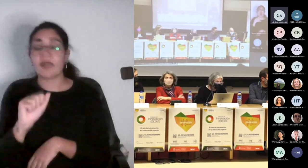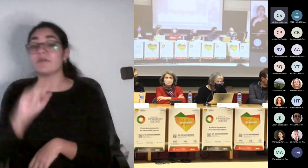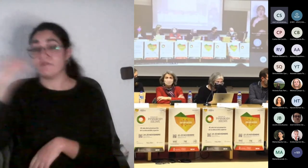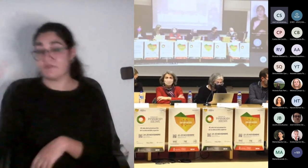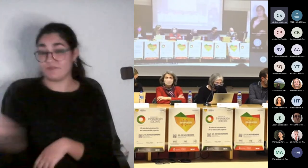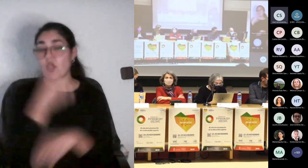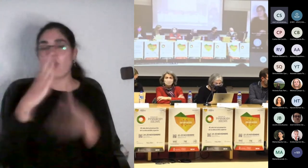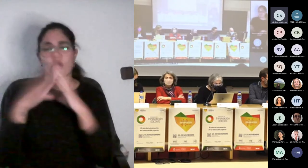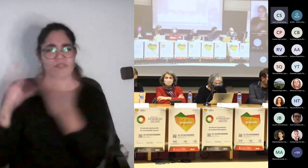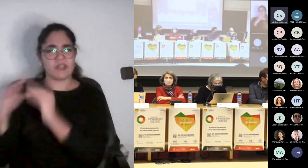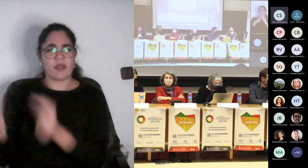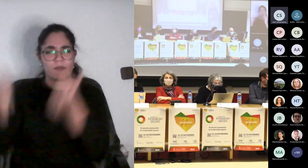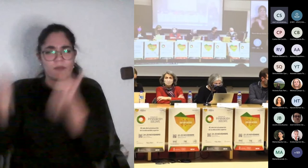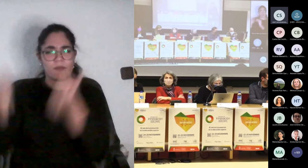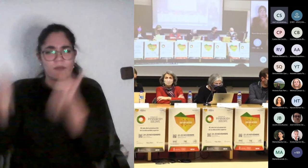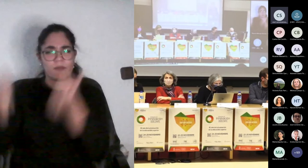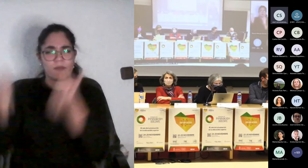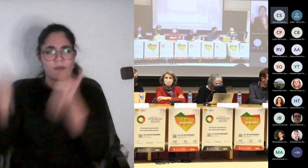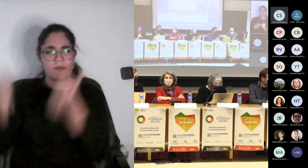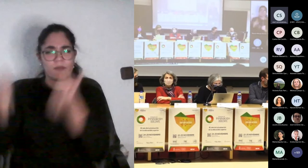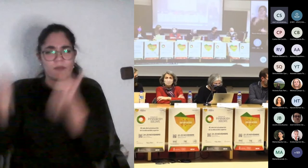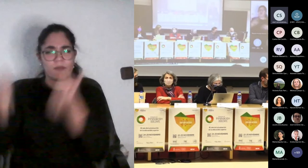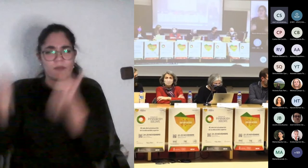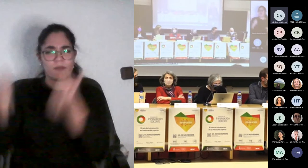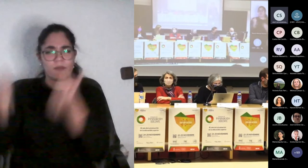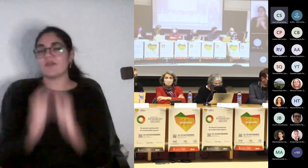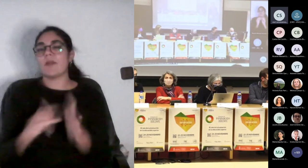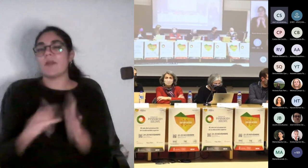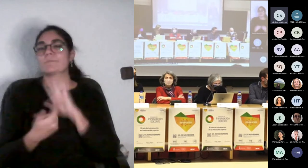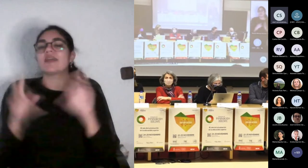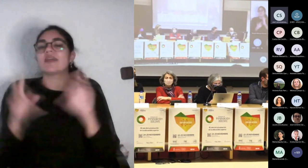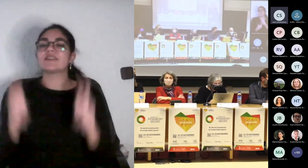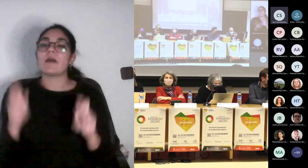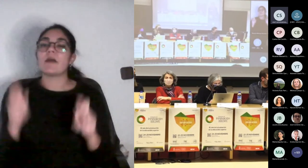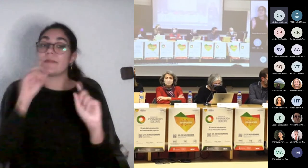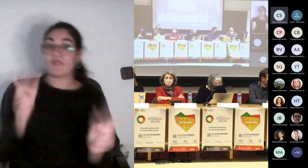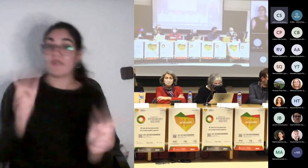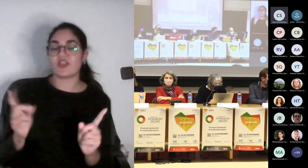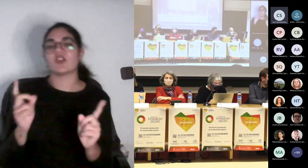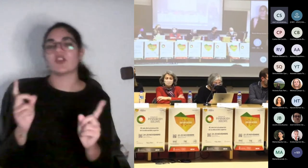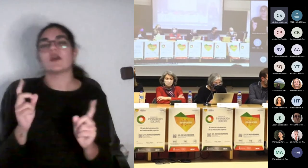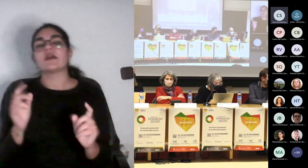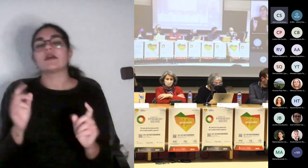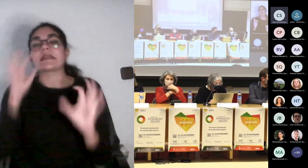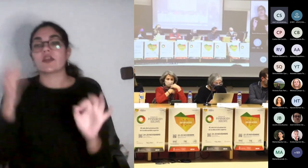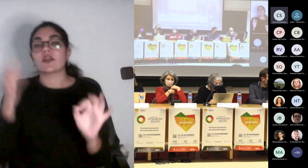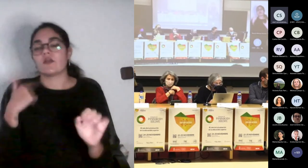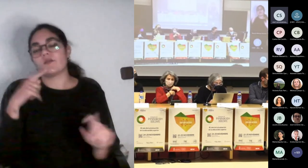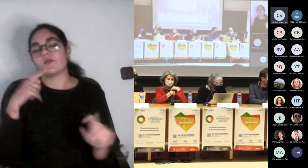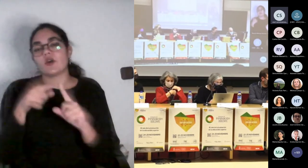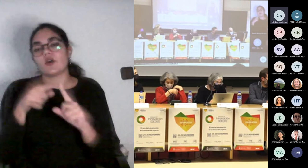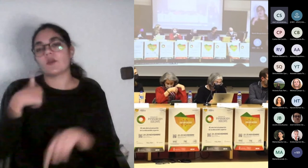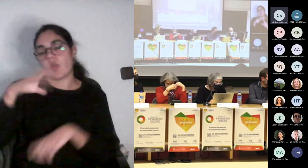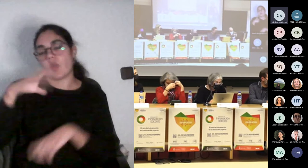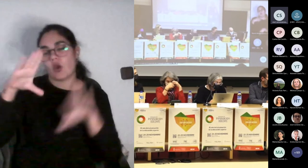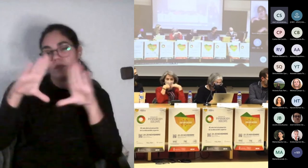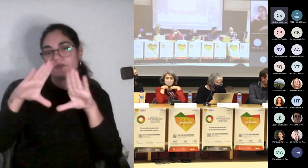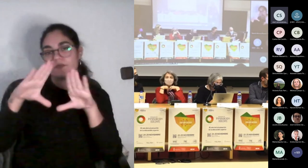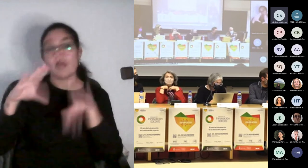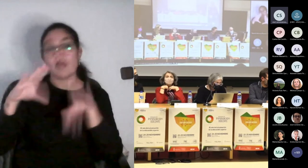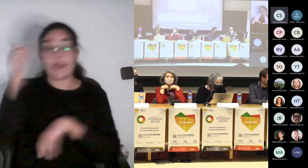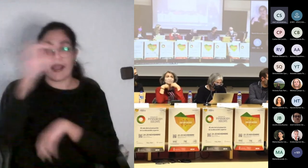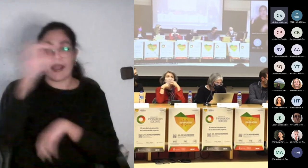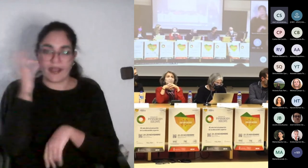especialista en prevención y sensibilización de las violencias sexuales y de género desde un enfoque multidisciplinar, en la Universidad de Juan Carlos.